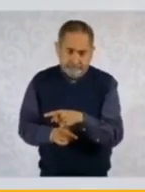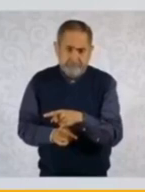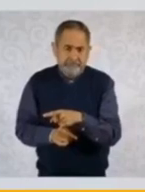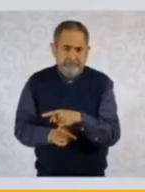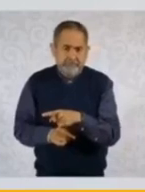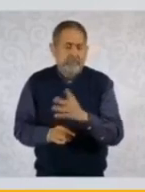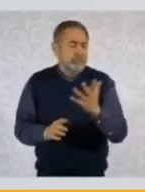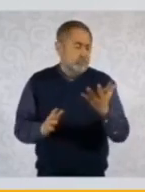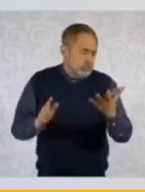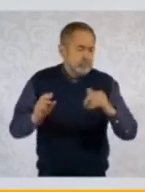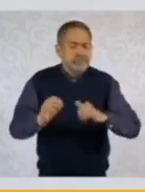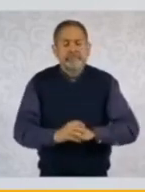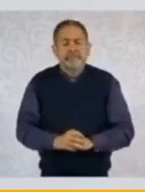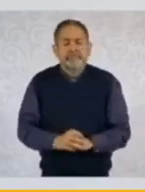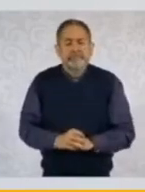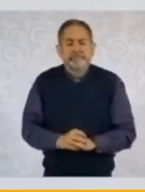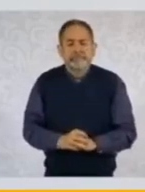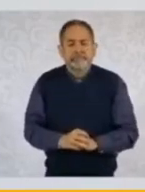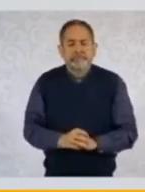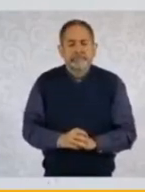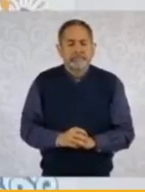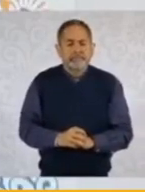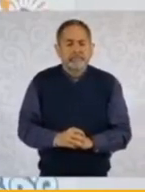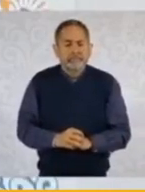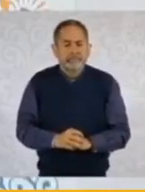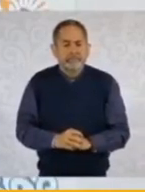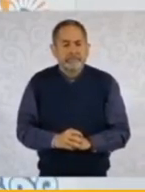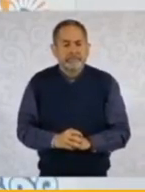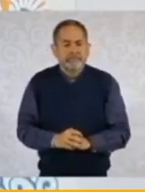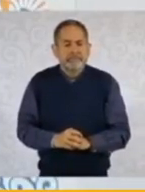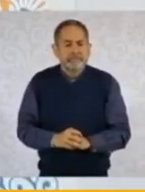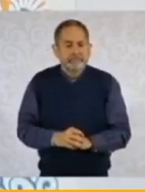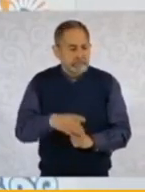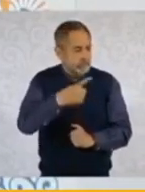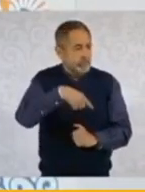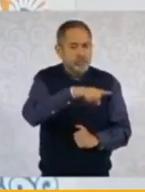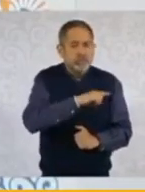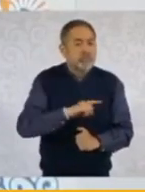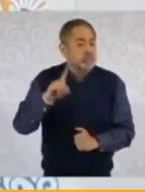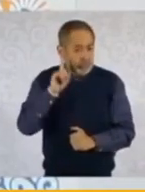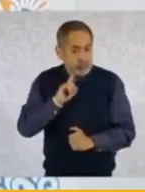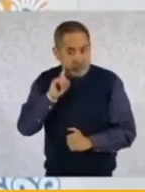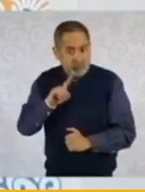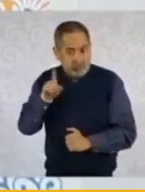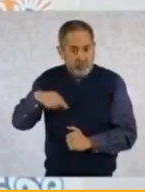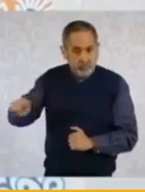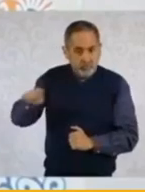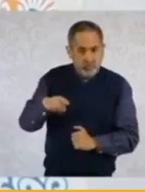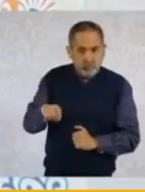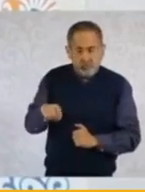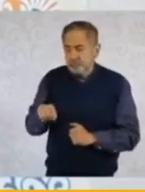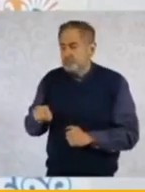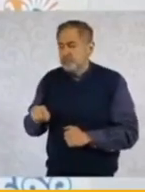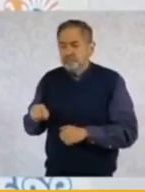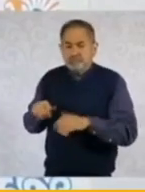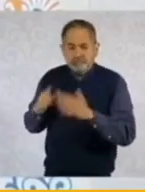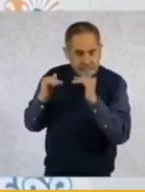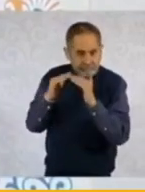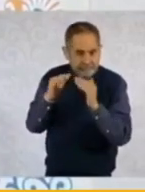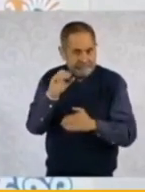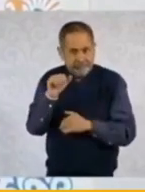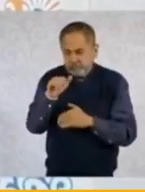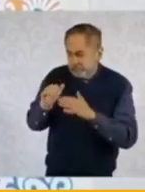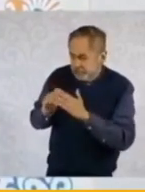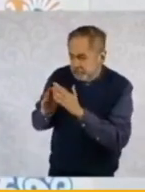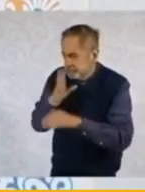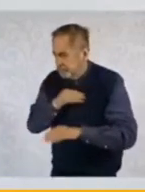O la otra, las mujeres que son amas de casa y además dejan a los hijos en la escuela, se van a trabajar,